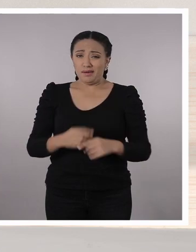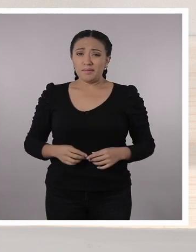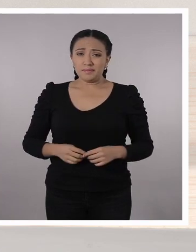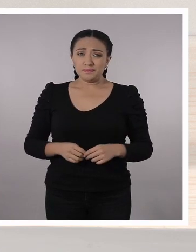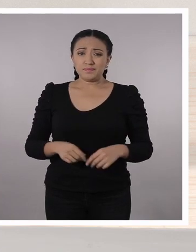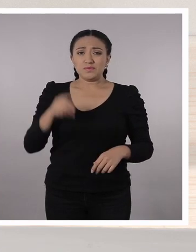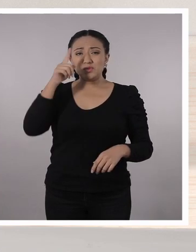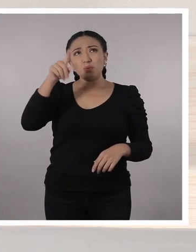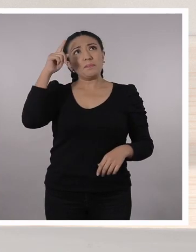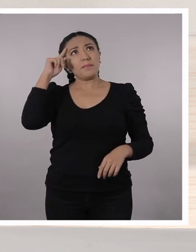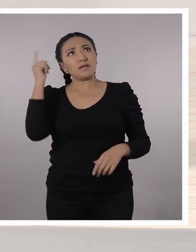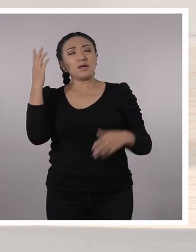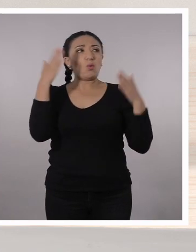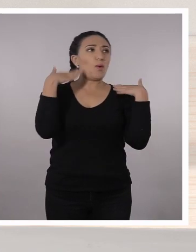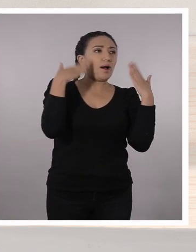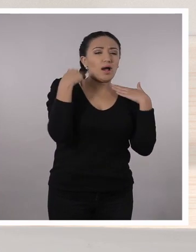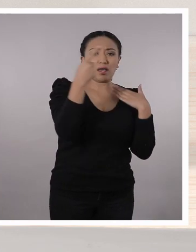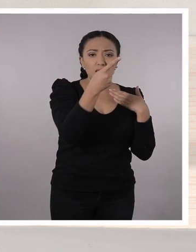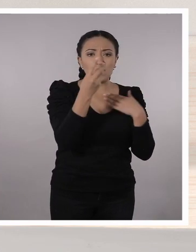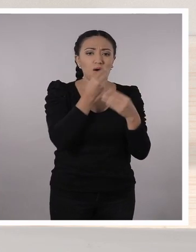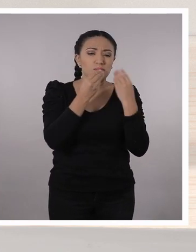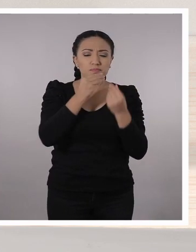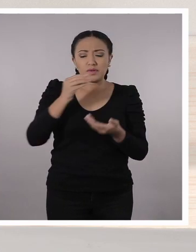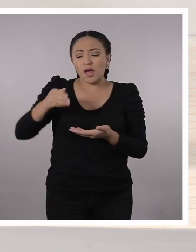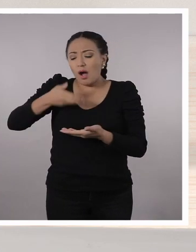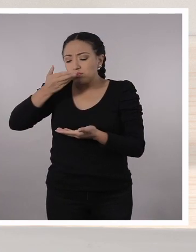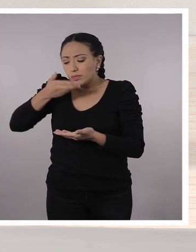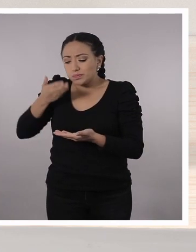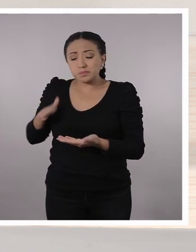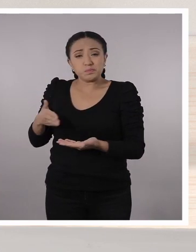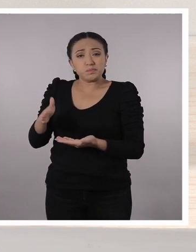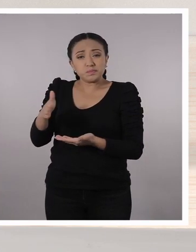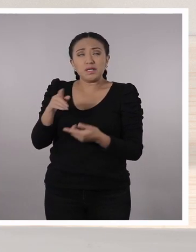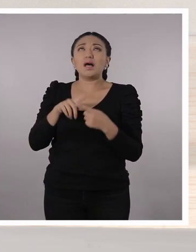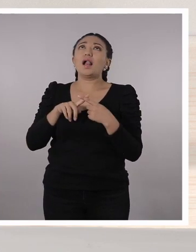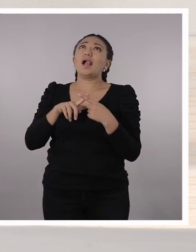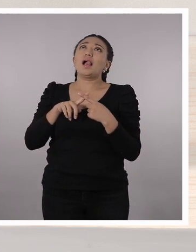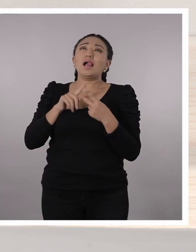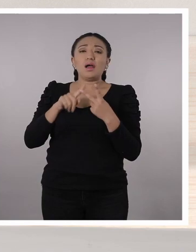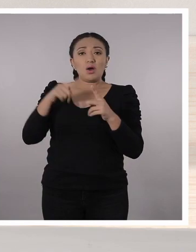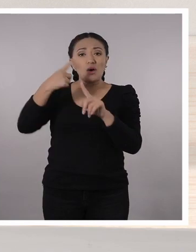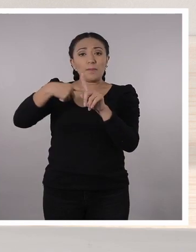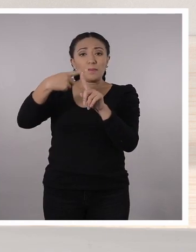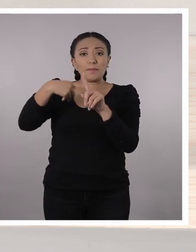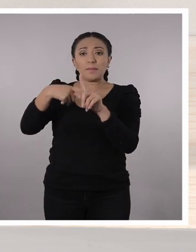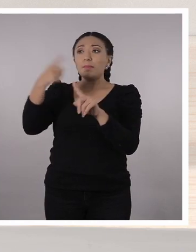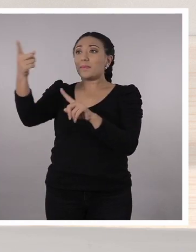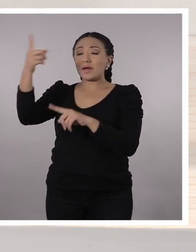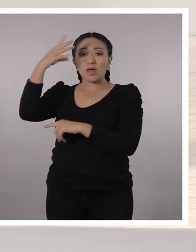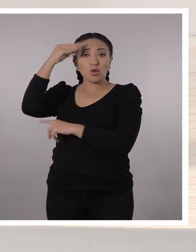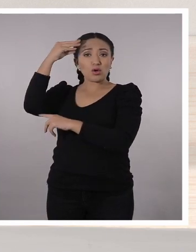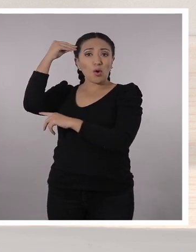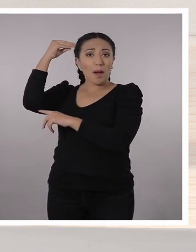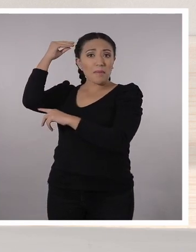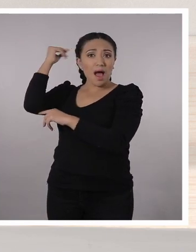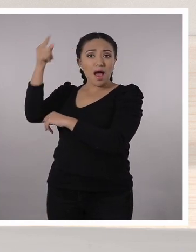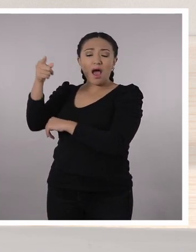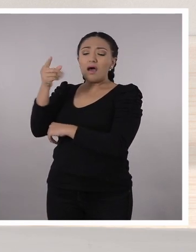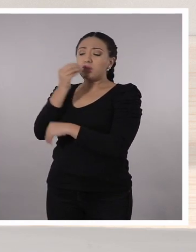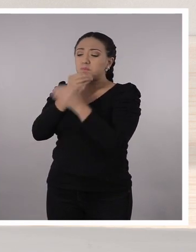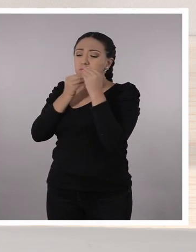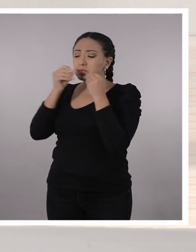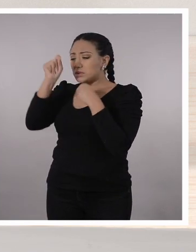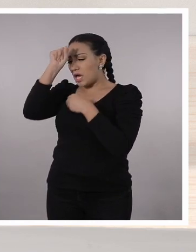¿Se imaginan ustedes estar en Guayaquil comiendo un encebollado? O en el mercado de Riobamba, comiendo un